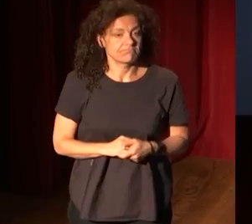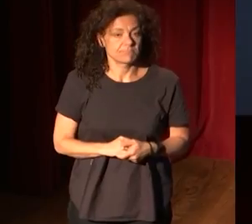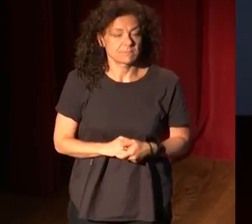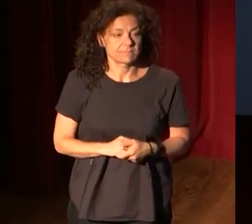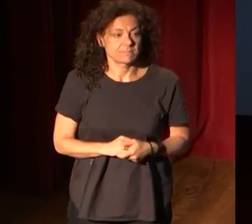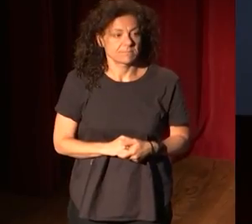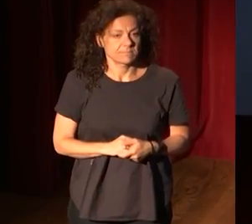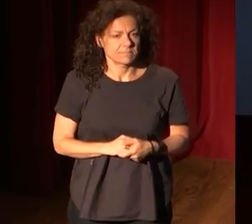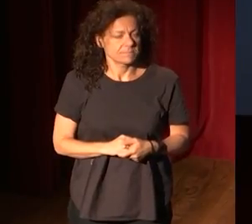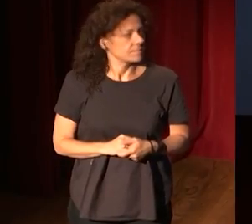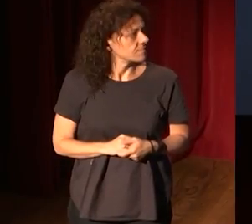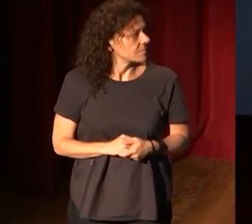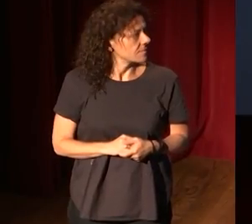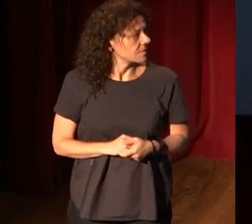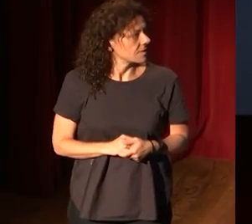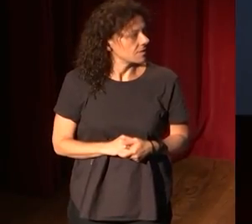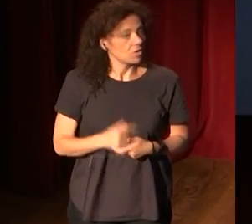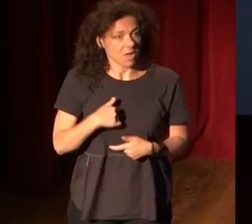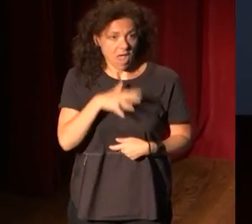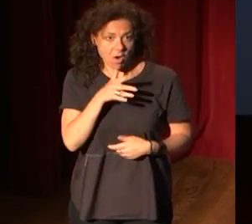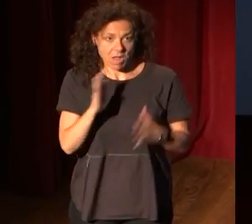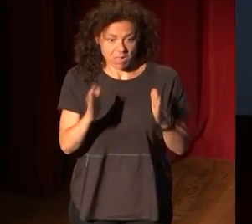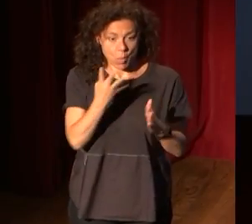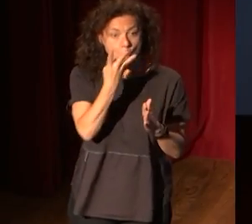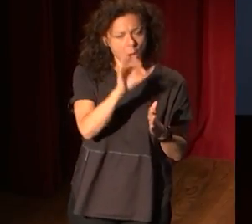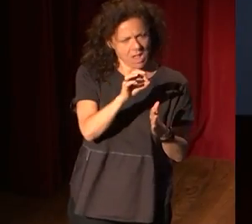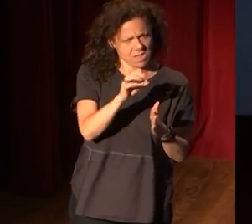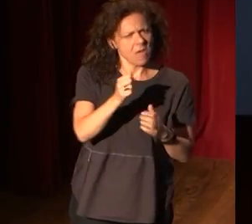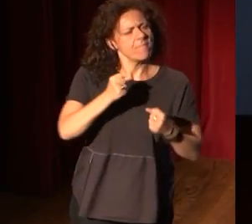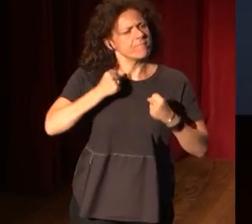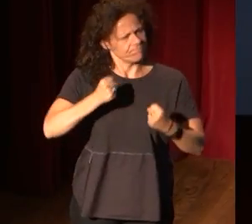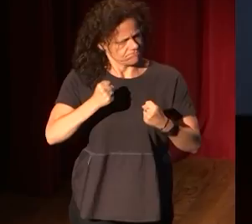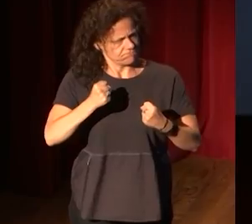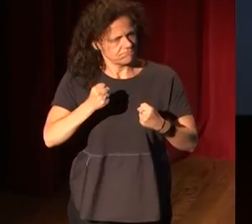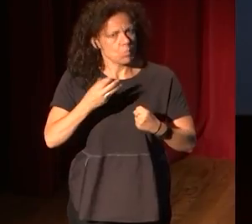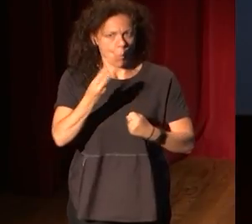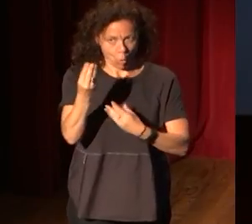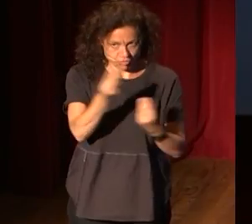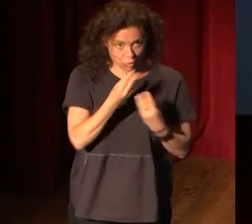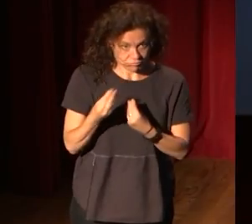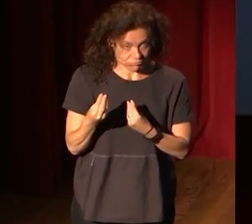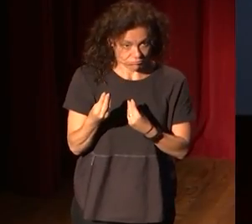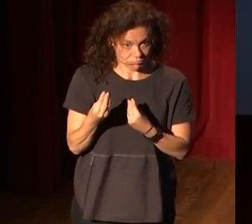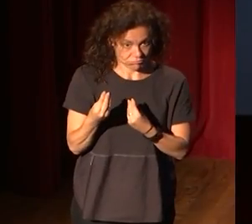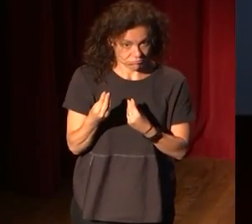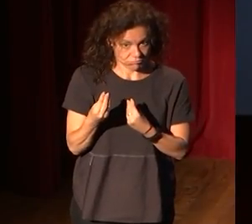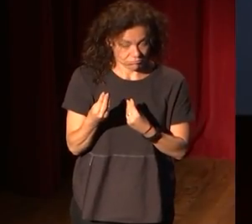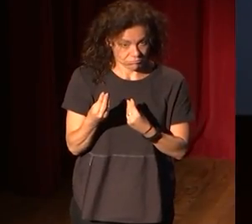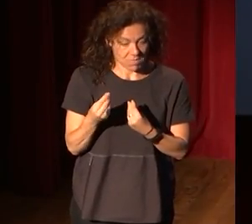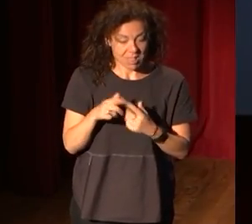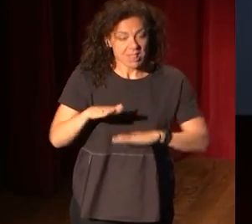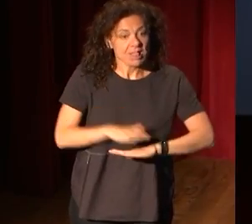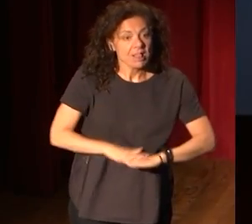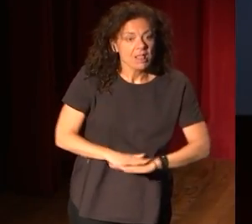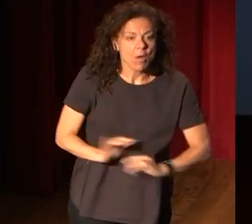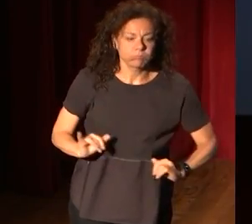los que estamos en los 40 estamos fuertes, hay muchos más y está muy delgada por debajo,